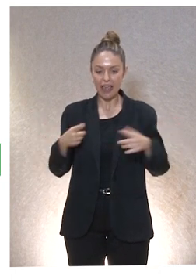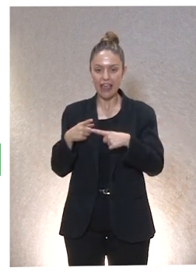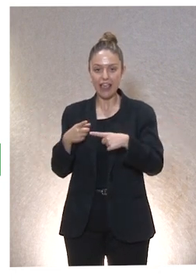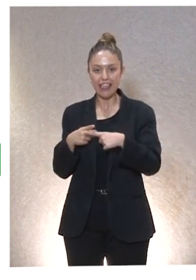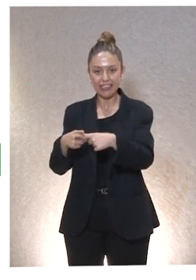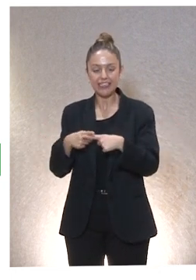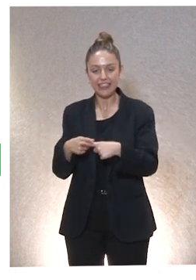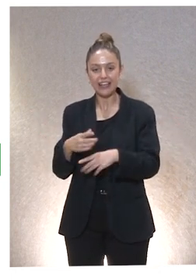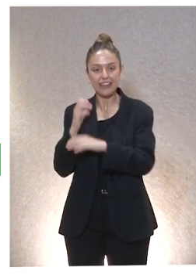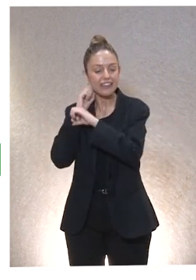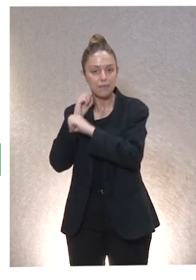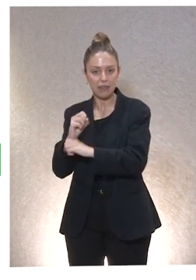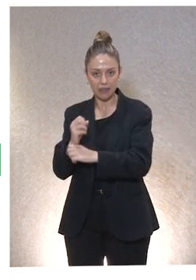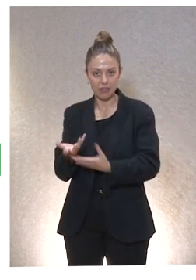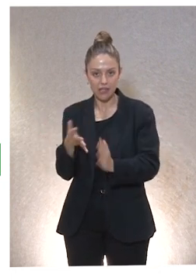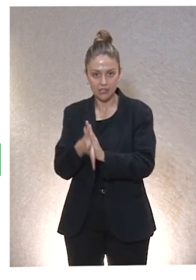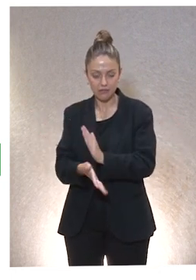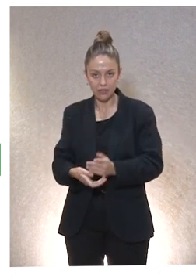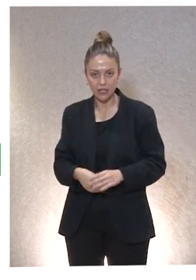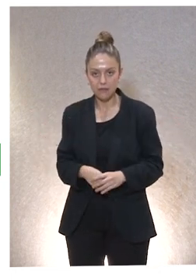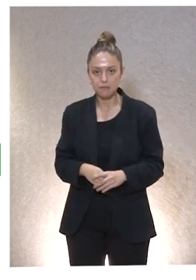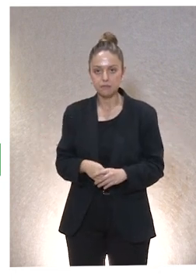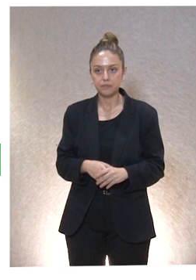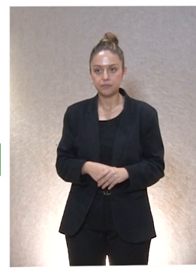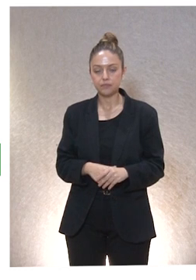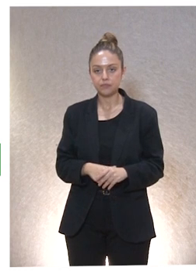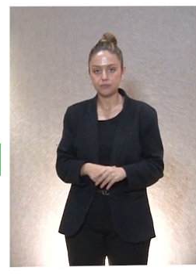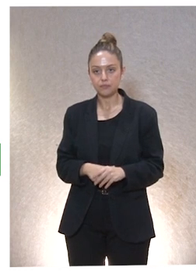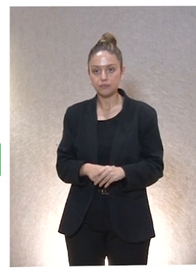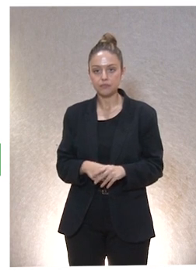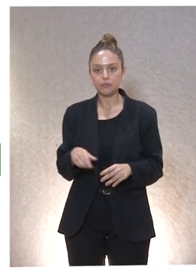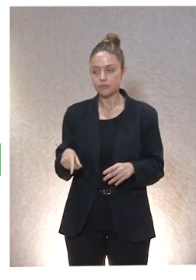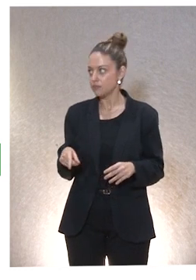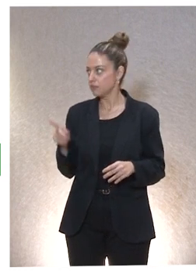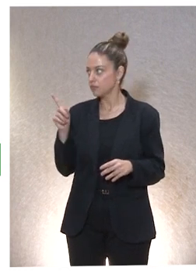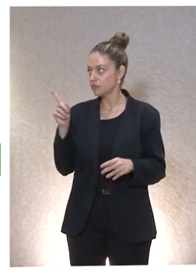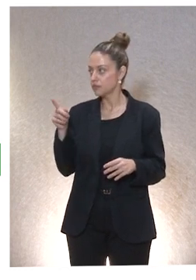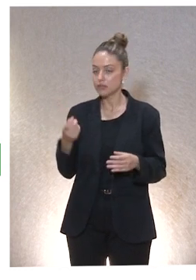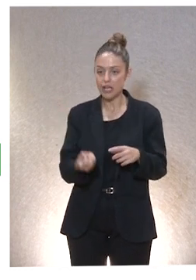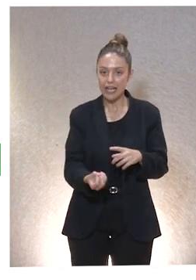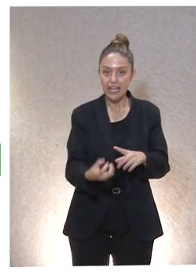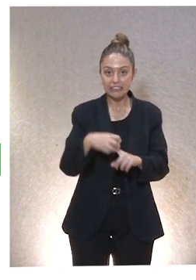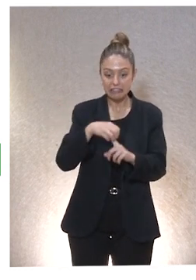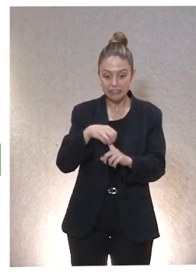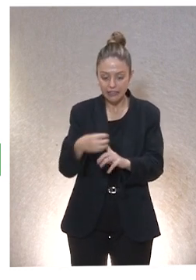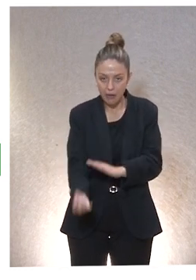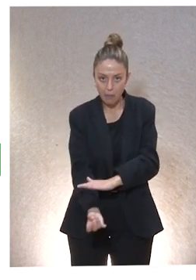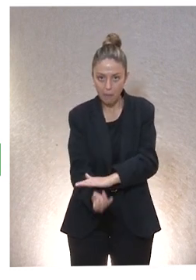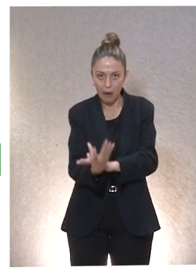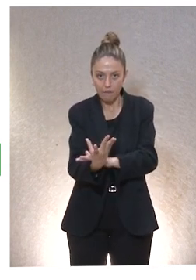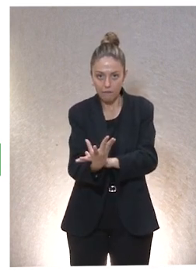Voy a ver primero la interpretación. Bueno, digamos, ¿veis las setas que van surgiendo? Una seta aquí, además, ya sabéis,